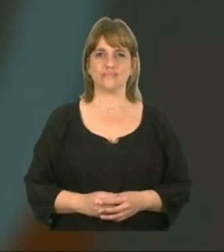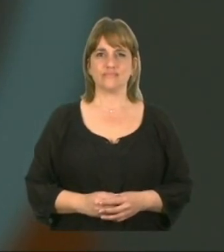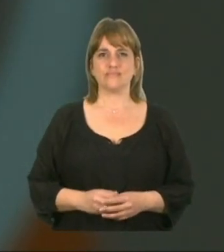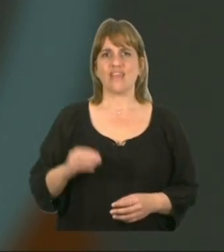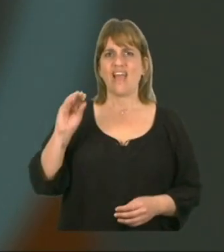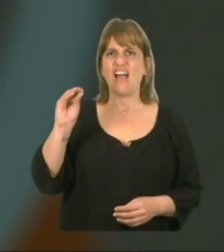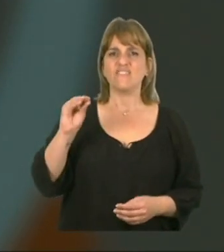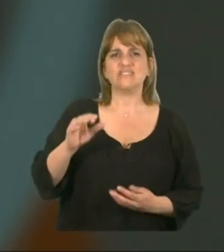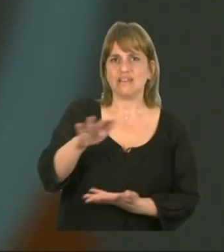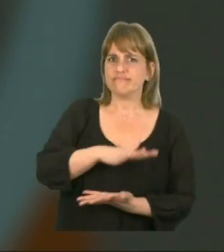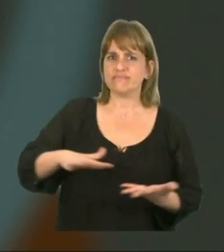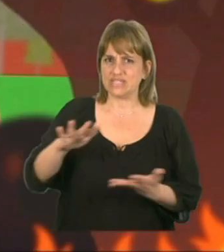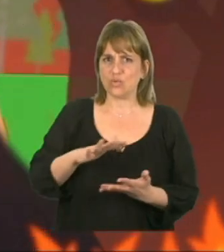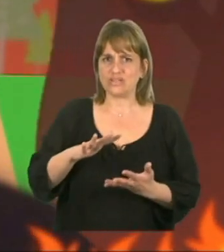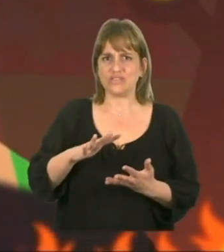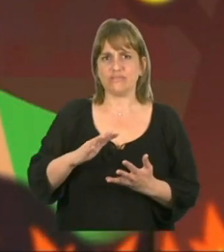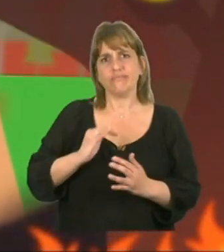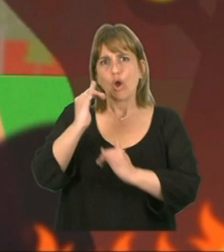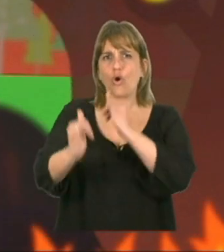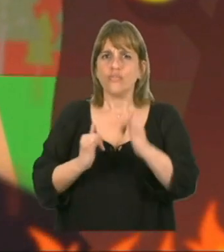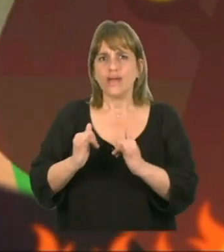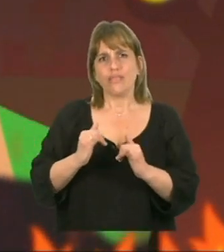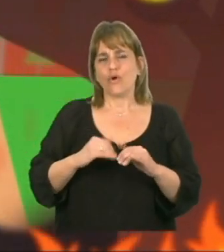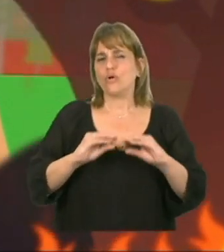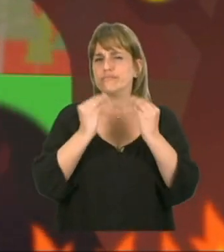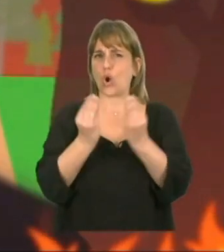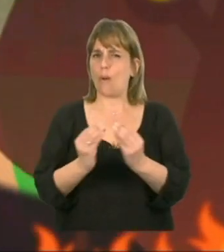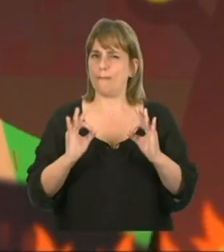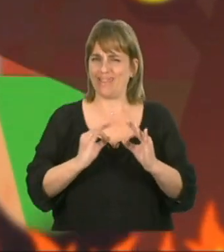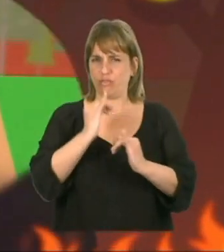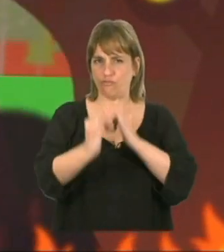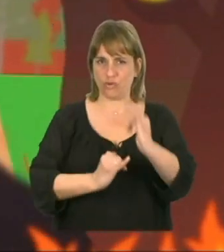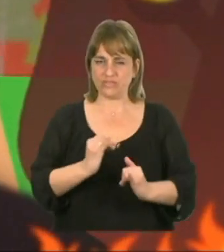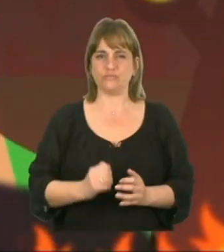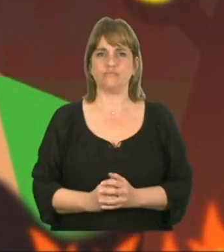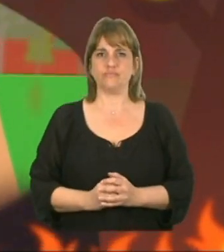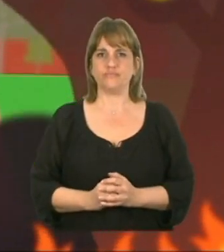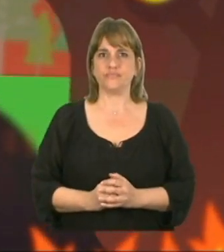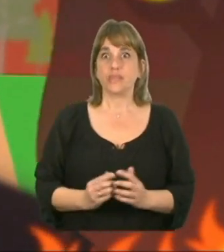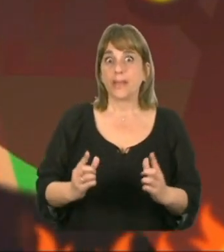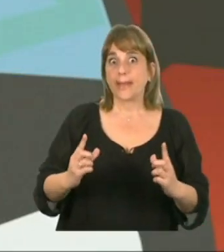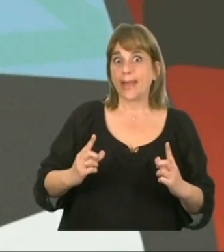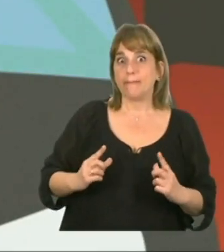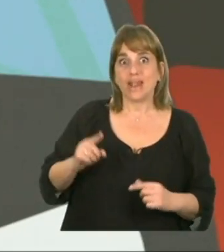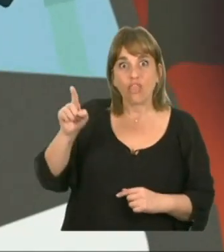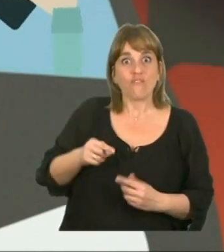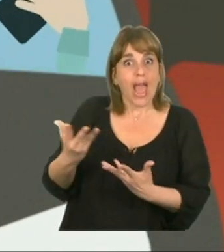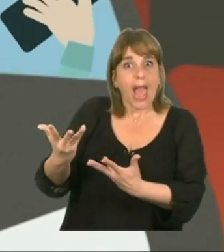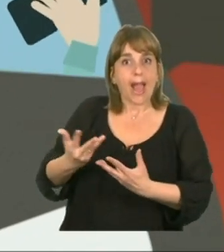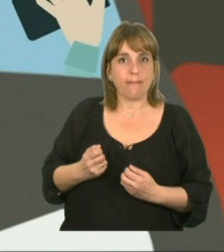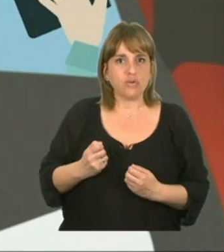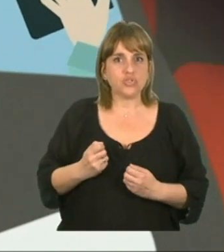Notifica sobre lo que está ocurriendo, aportando la mayor cantidad de datos. Mientras esperas la ayuda especializada,